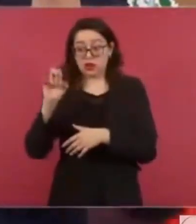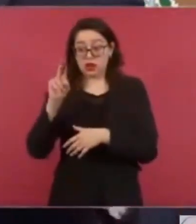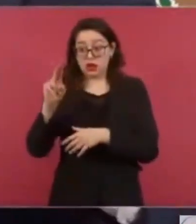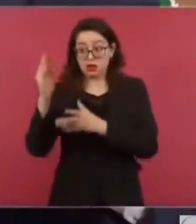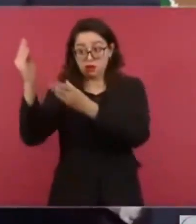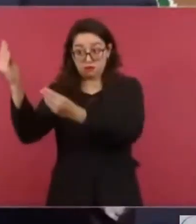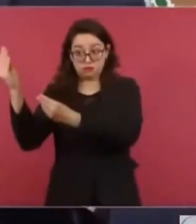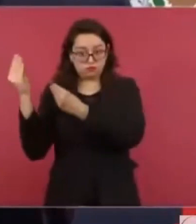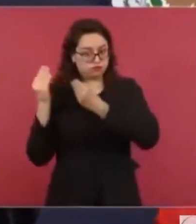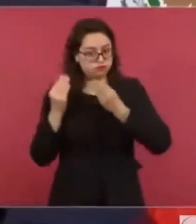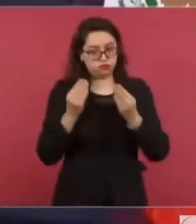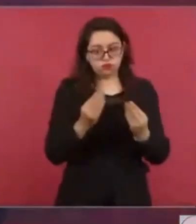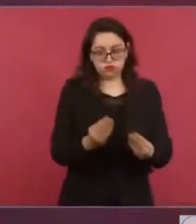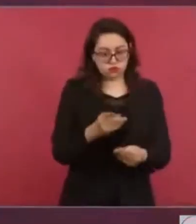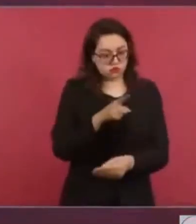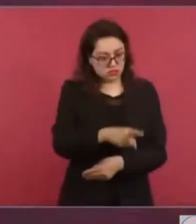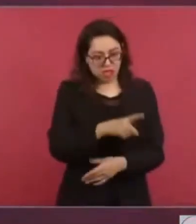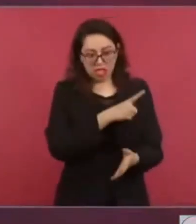sobre este asunto